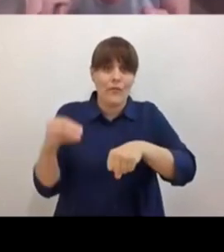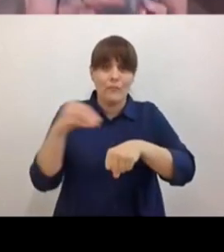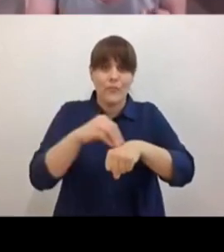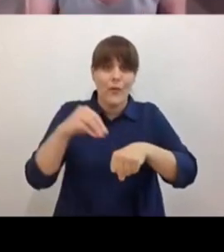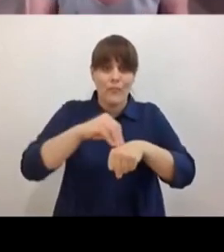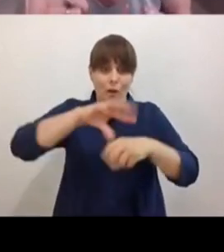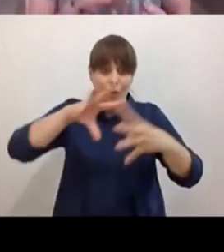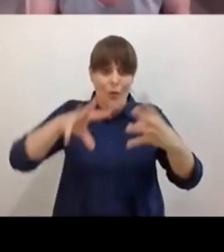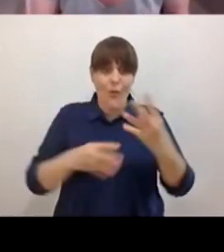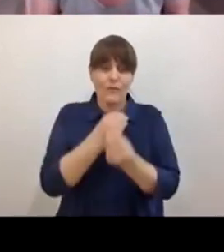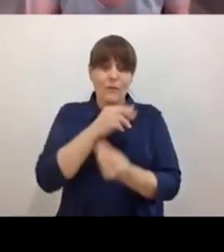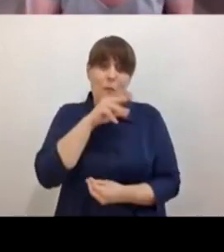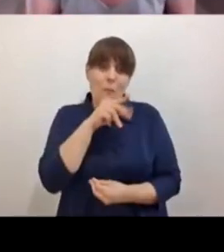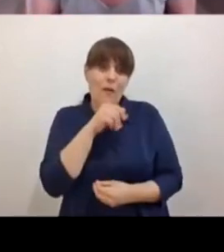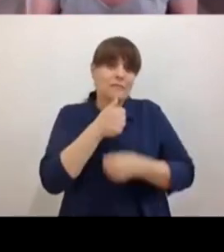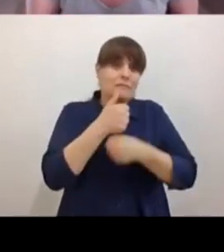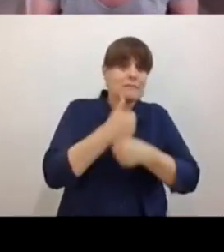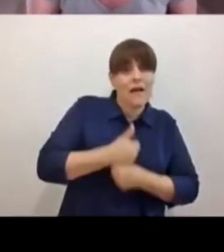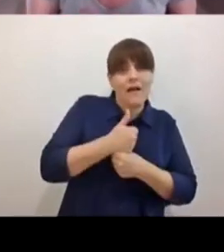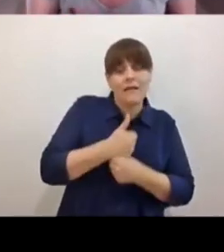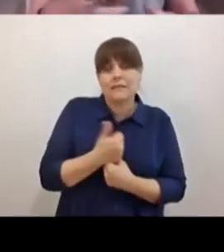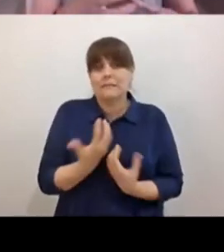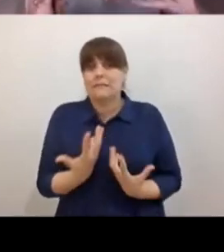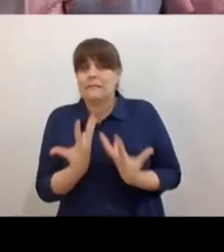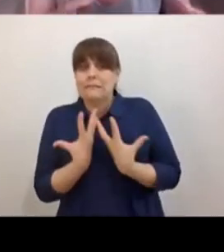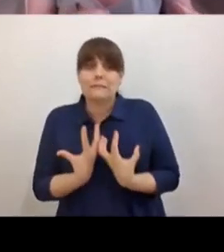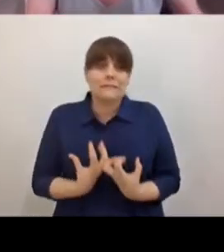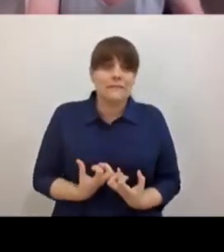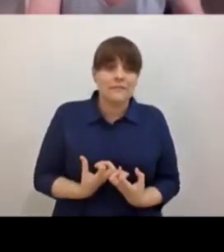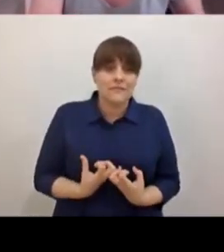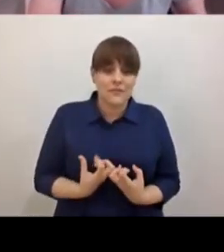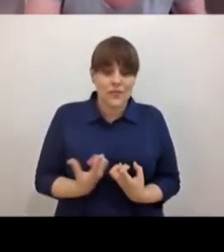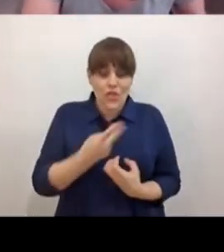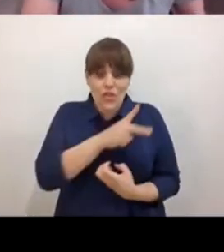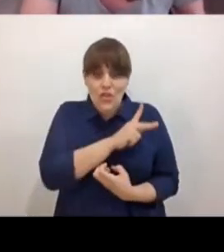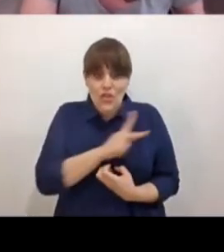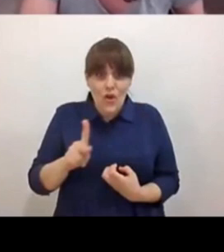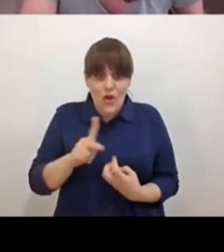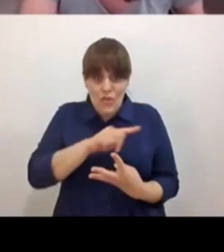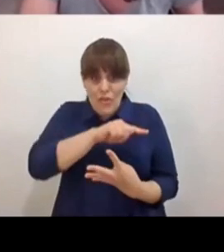preocupación de angustia de ansiedad y todo se mezcla ¿no?